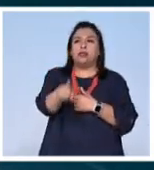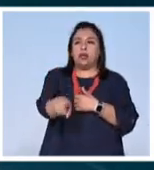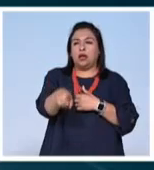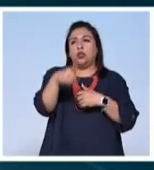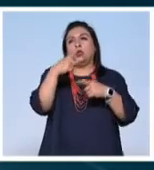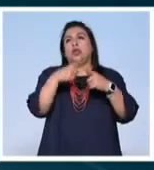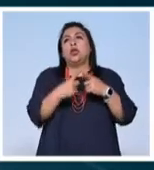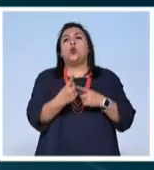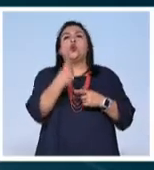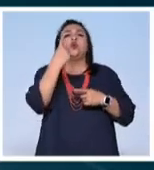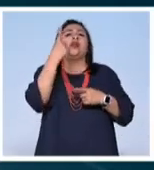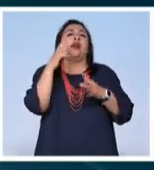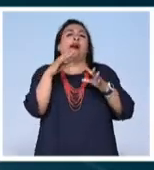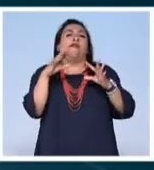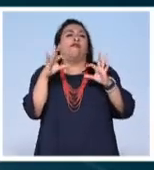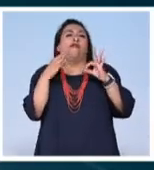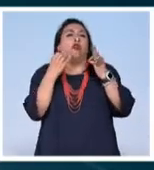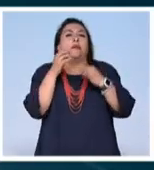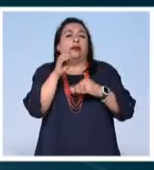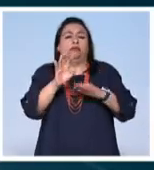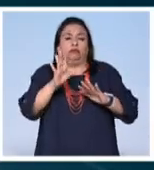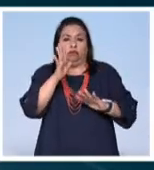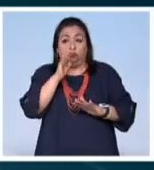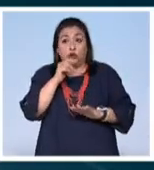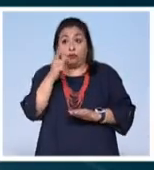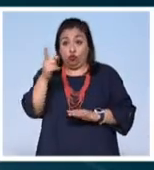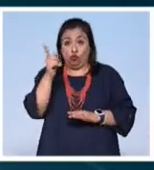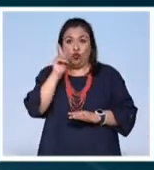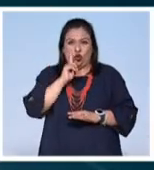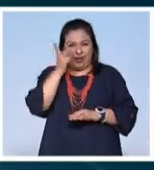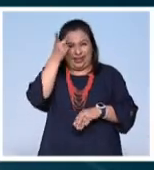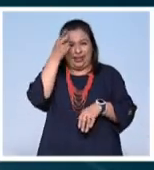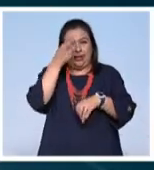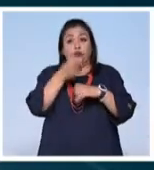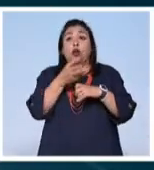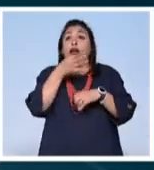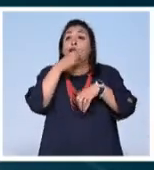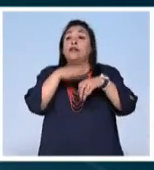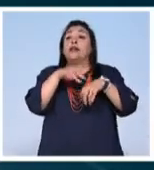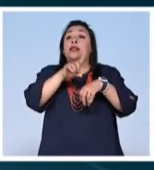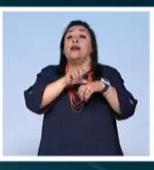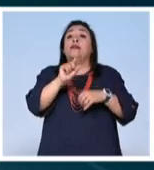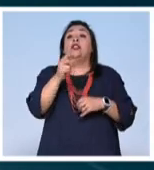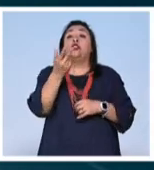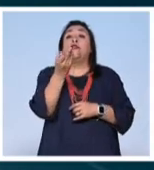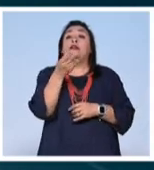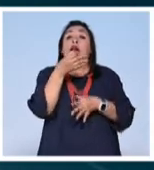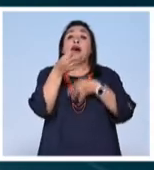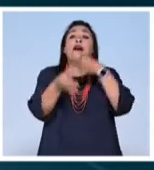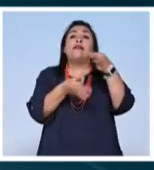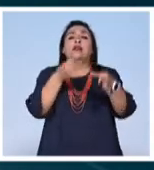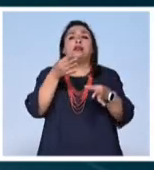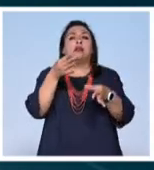de una sola versión. La rectora también anunció que el 28 de febrero se dará a conocer el fallo del Premio de Novela